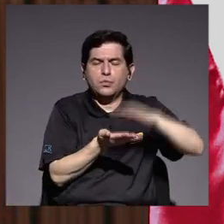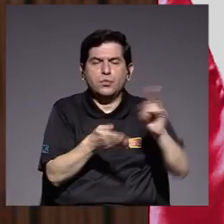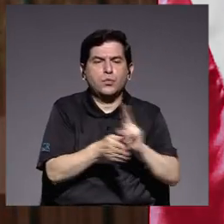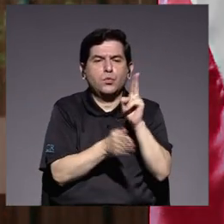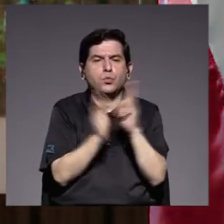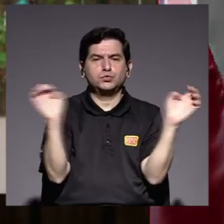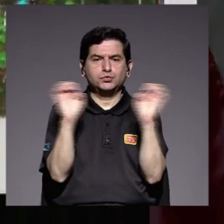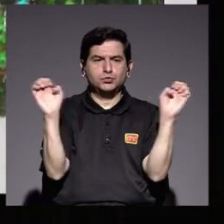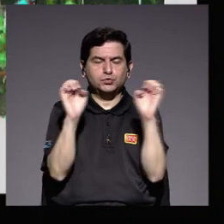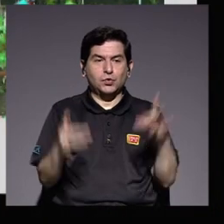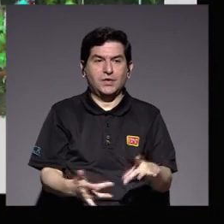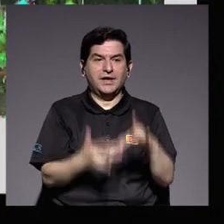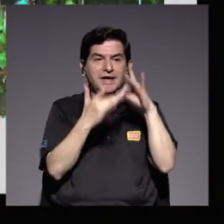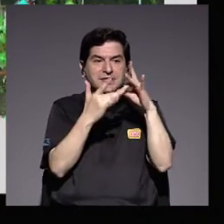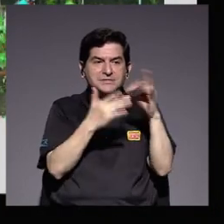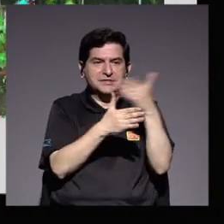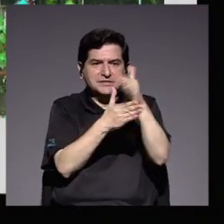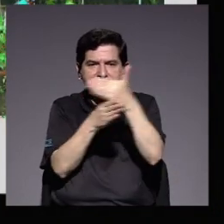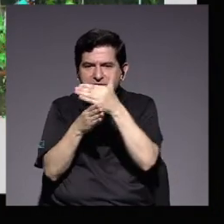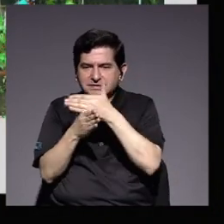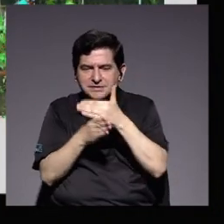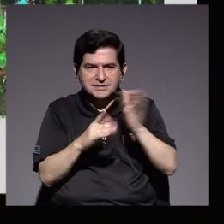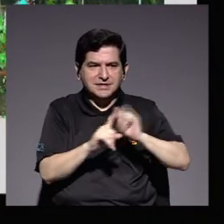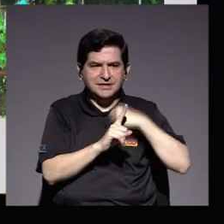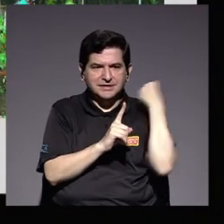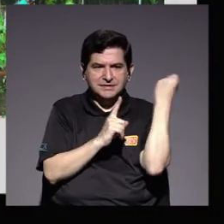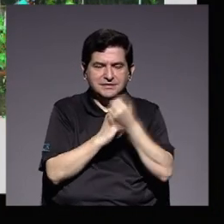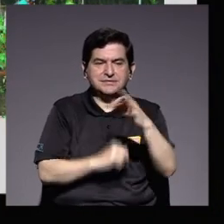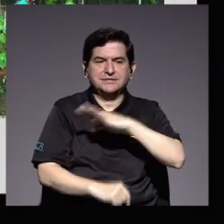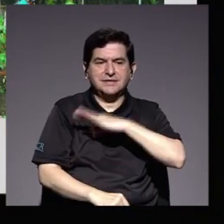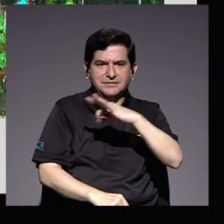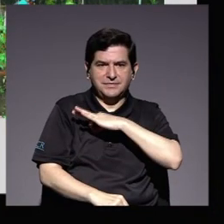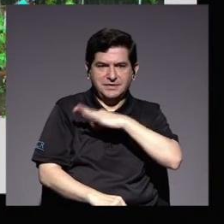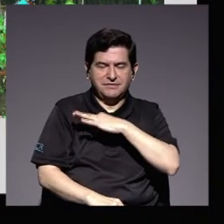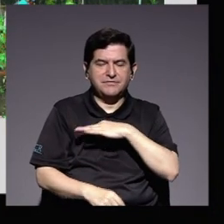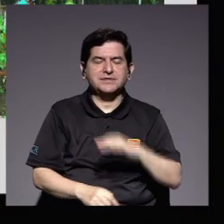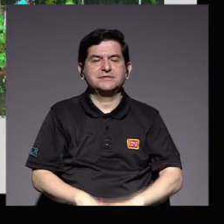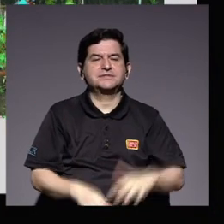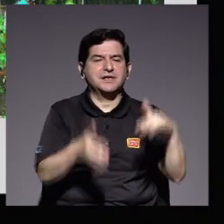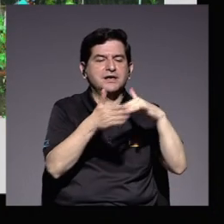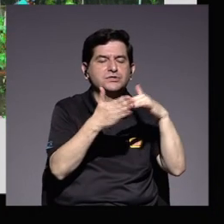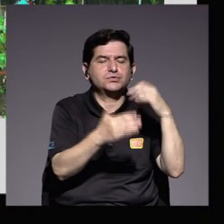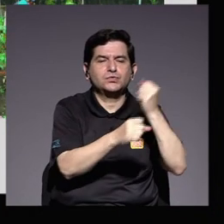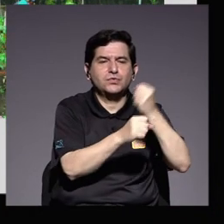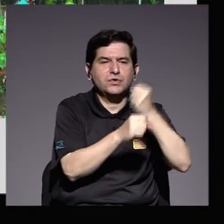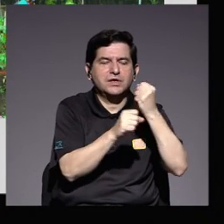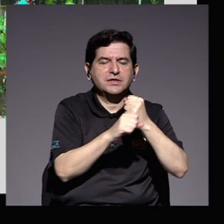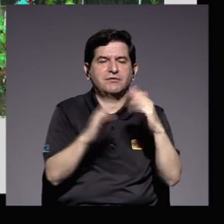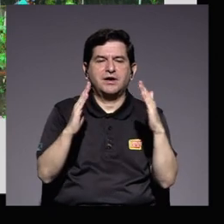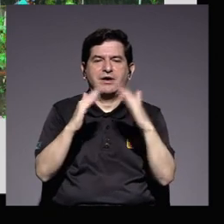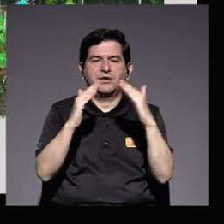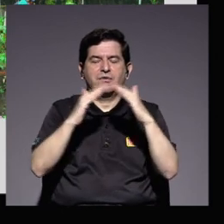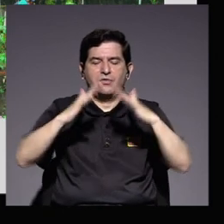y especialmente la distribución de condiciones favorables para que el estudio y el trabajo convivan en sana armonía con el